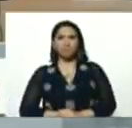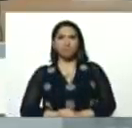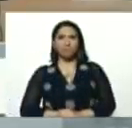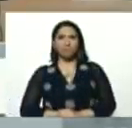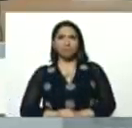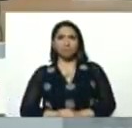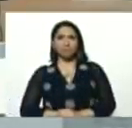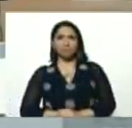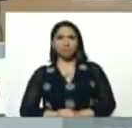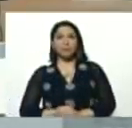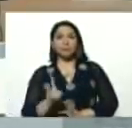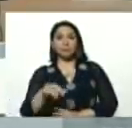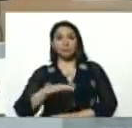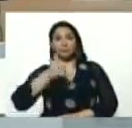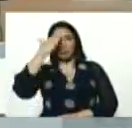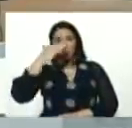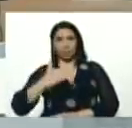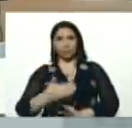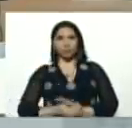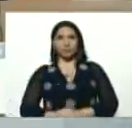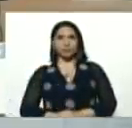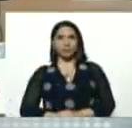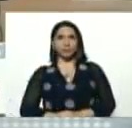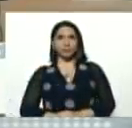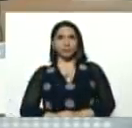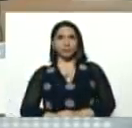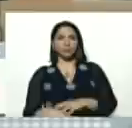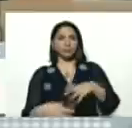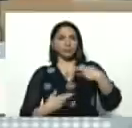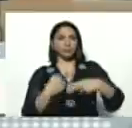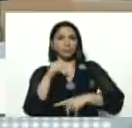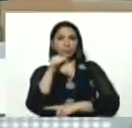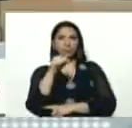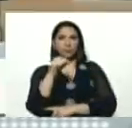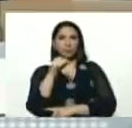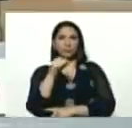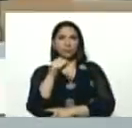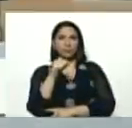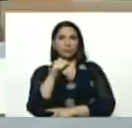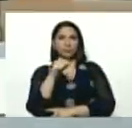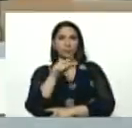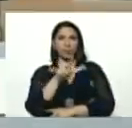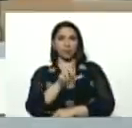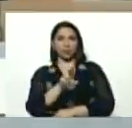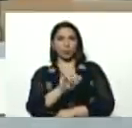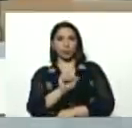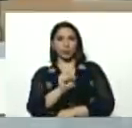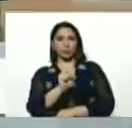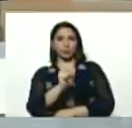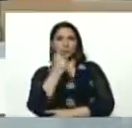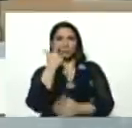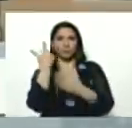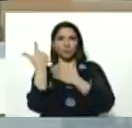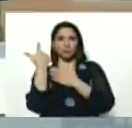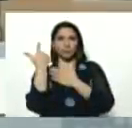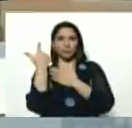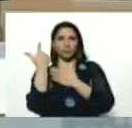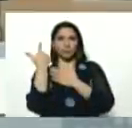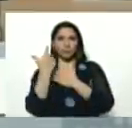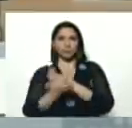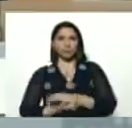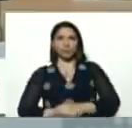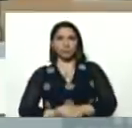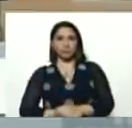está el comandante, comandante coronel, comandante revolucionario y coronel, Luis Reyes Reyes, bueno, Luis Reyes